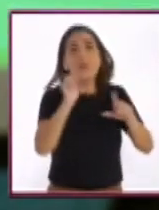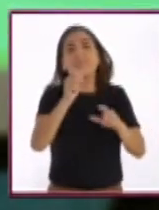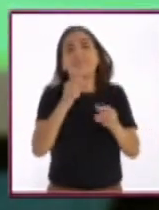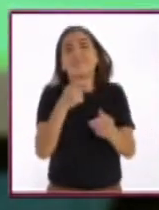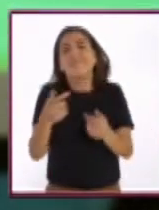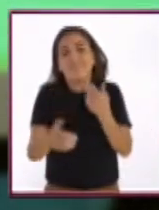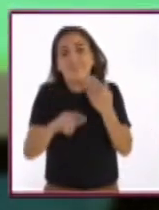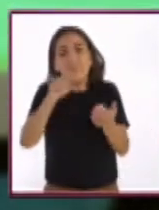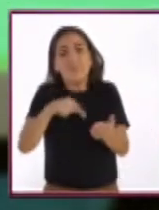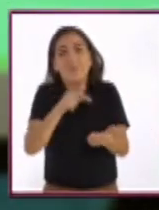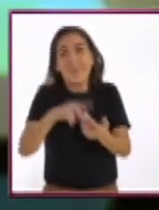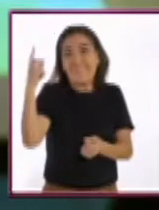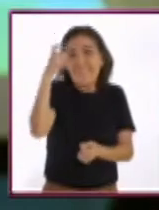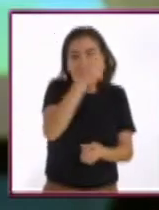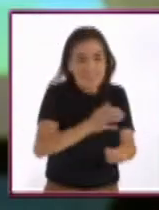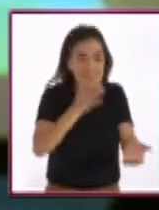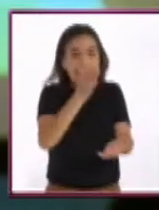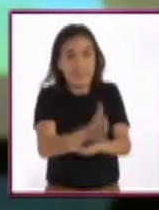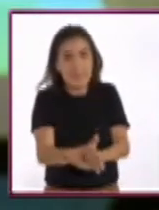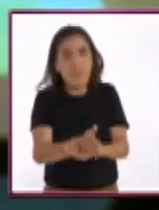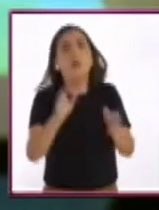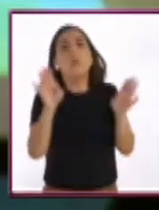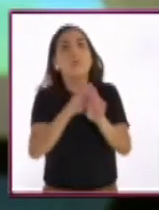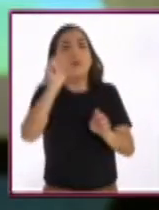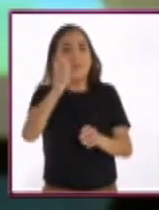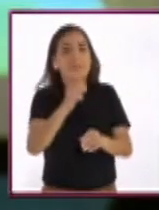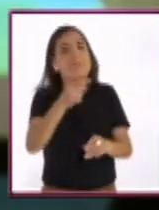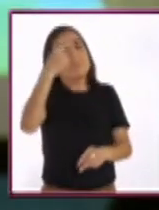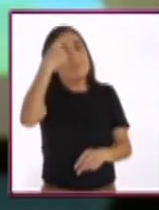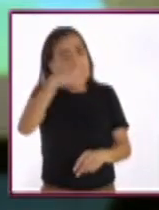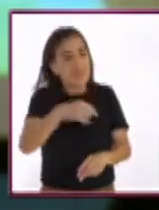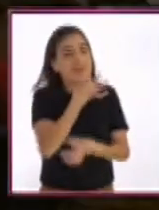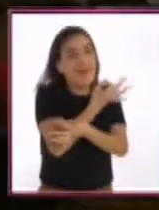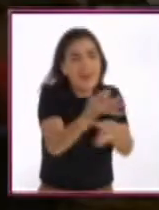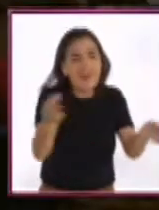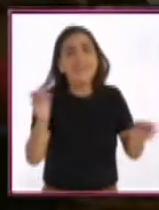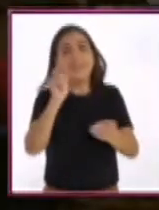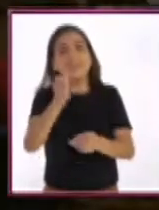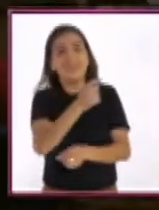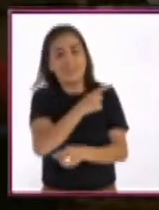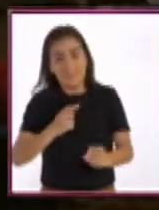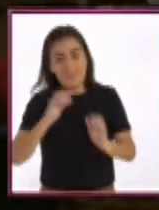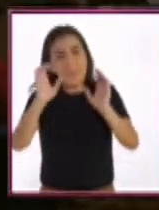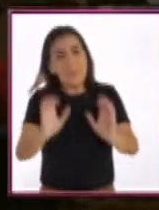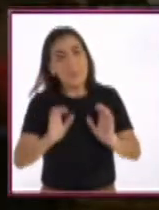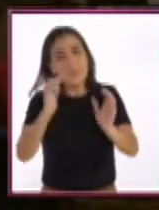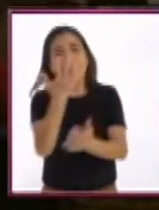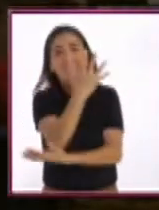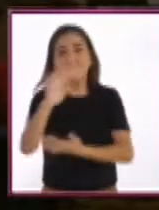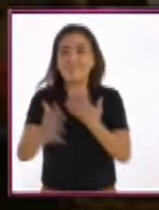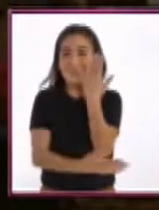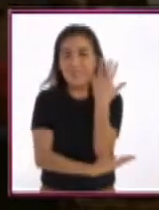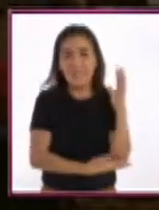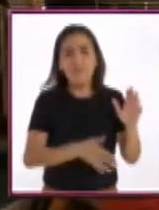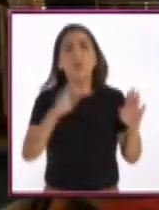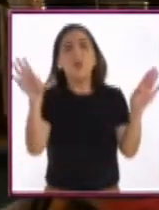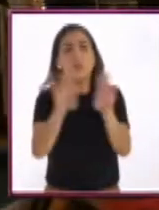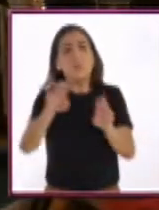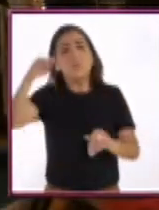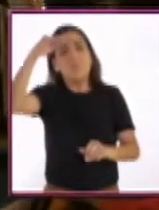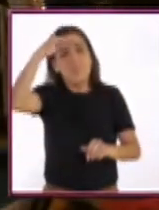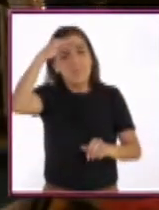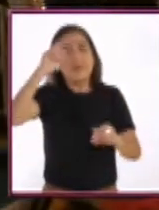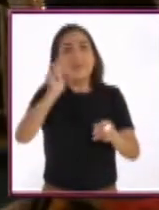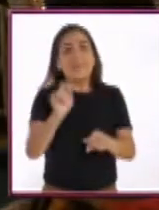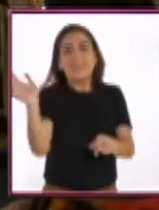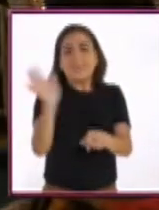que llegue o que la gente tenga ese acceso. Y la segunda, pues el llevar un mensaje ecológico. Entonces, por eso se pensó en hacer un sistema